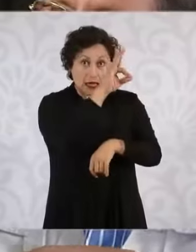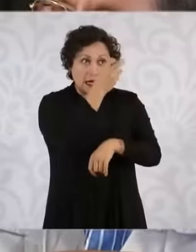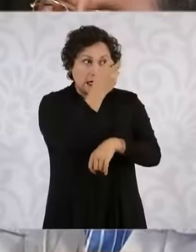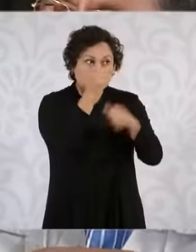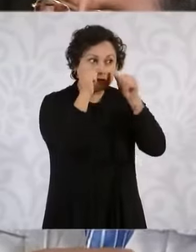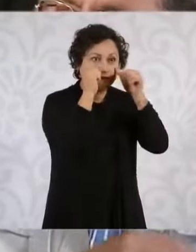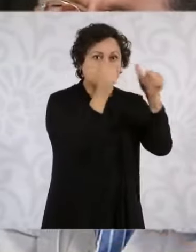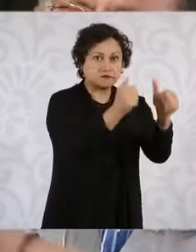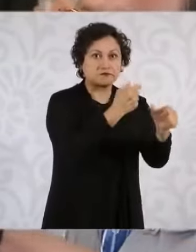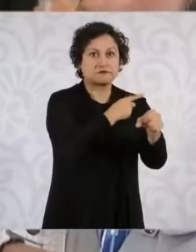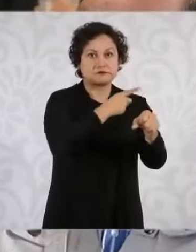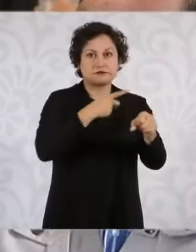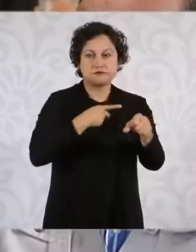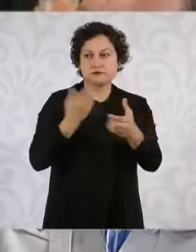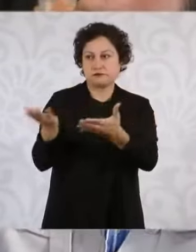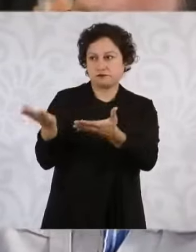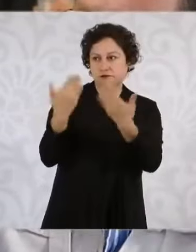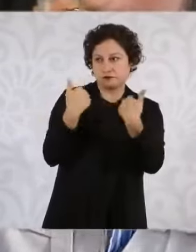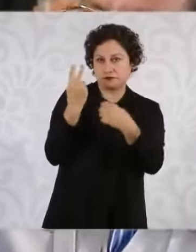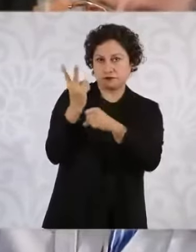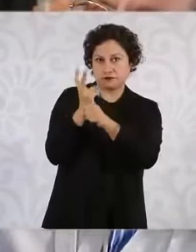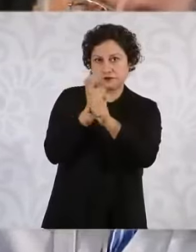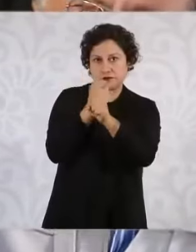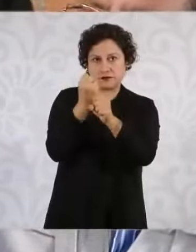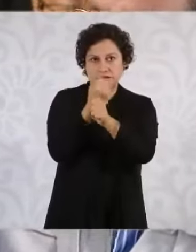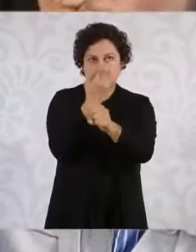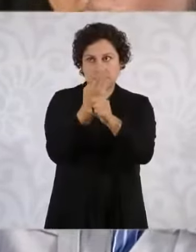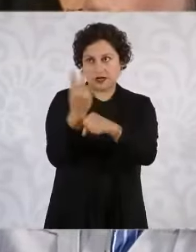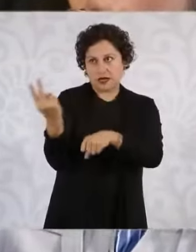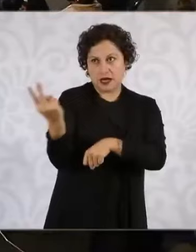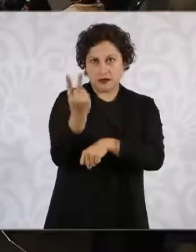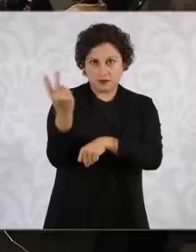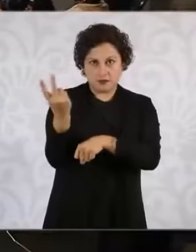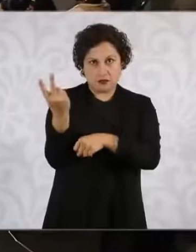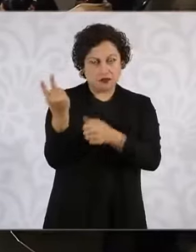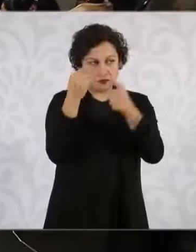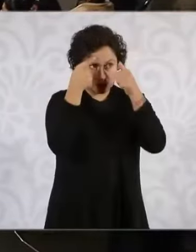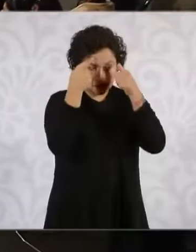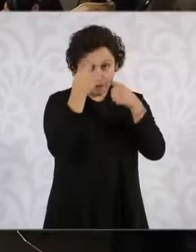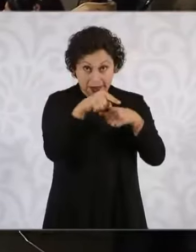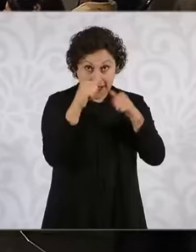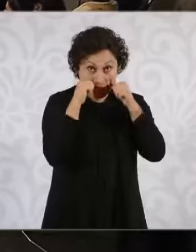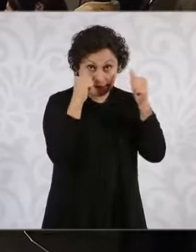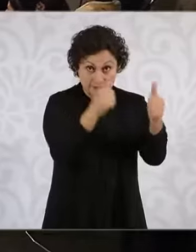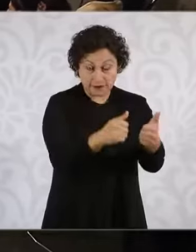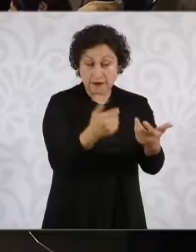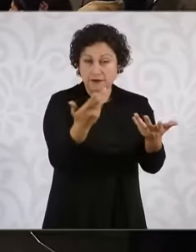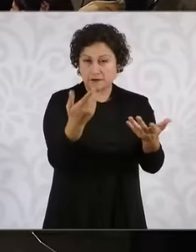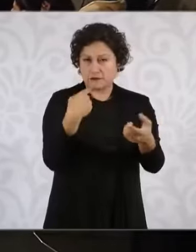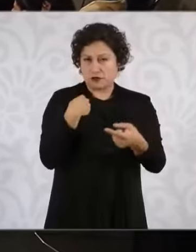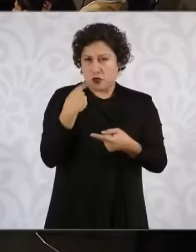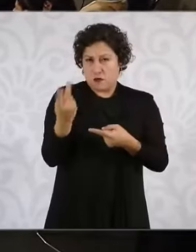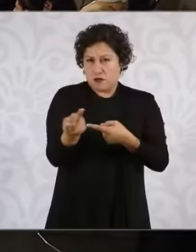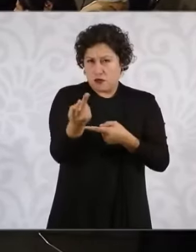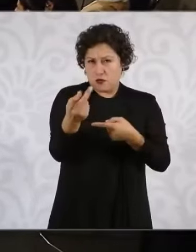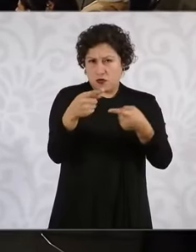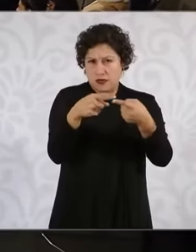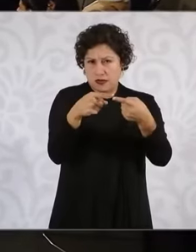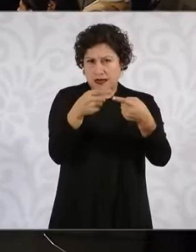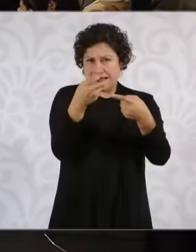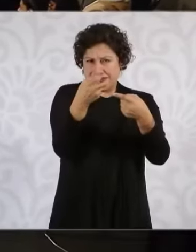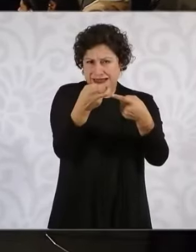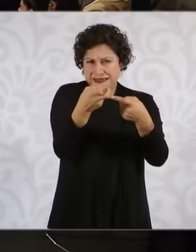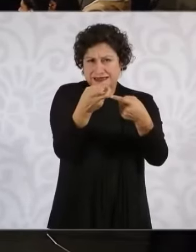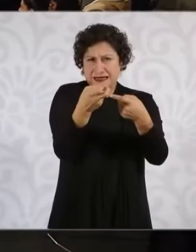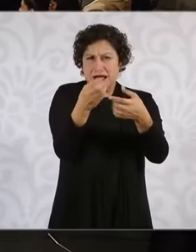dependencias en los esfuerzos por hacer algo. Entonces, primero preguntarle eso. Si ampliarían un poquito